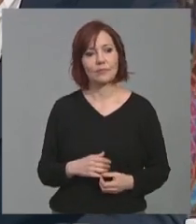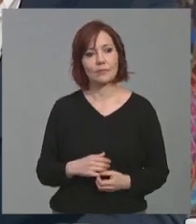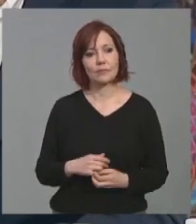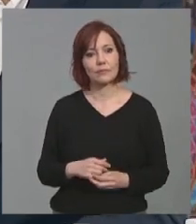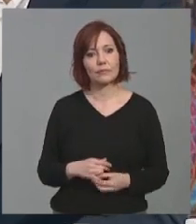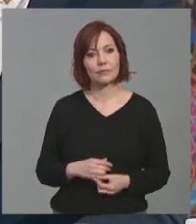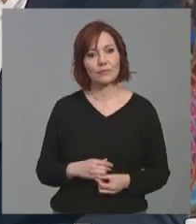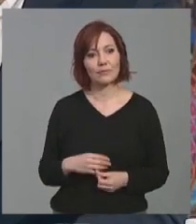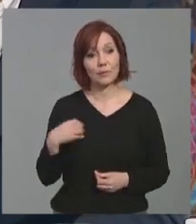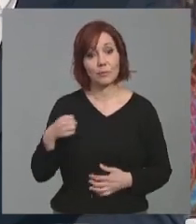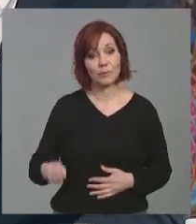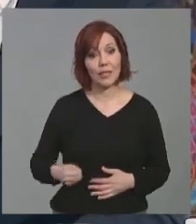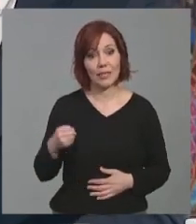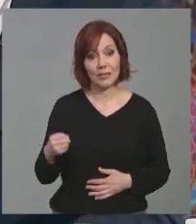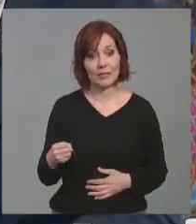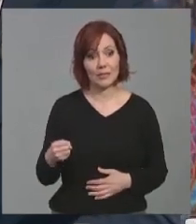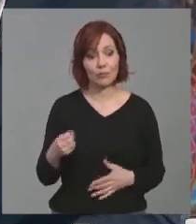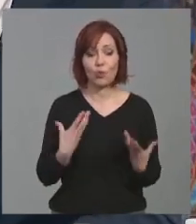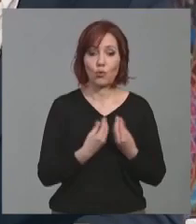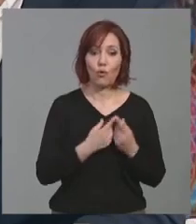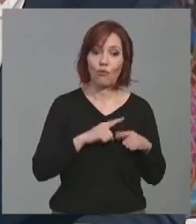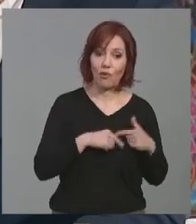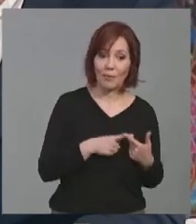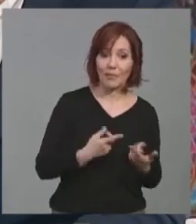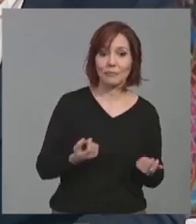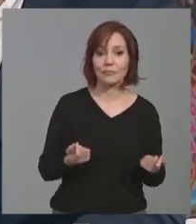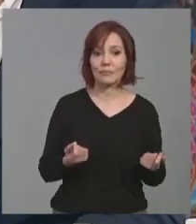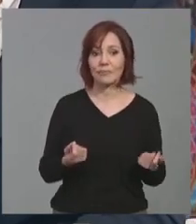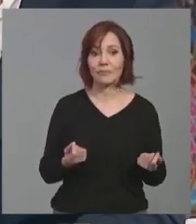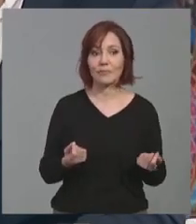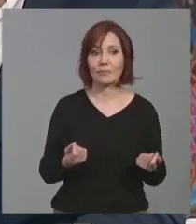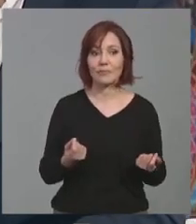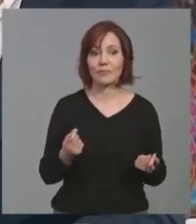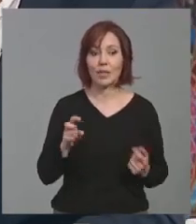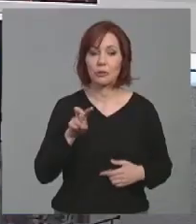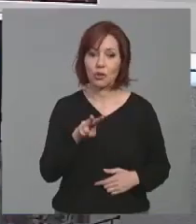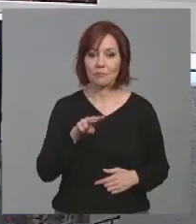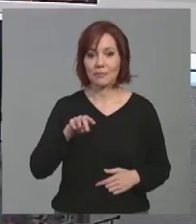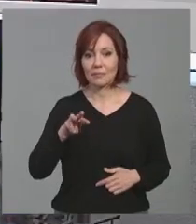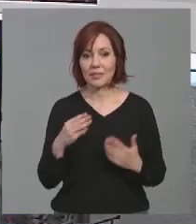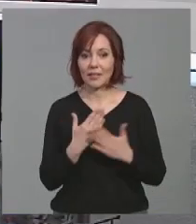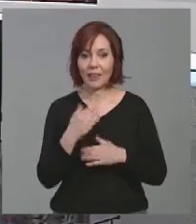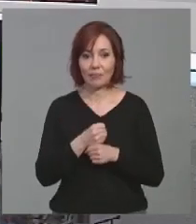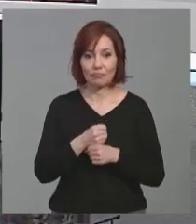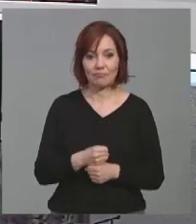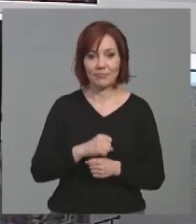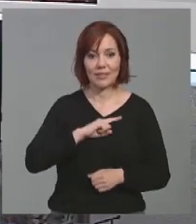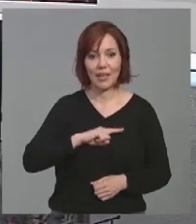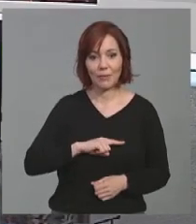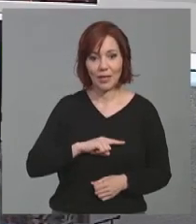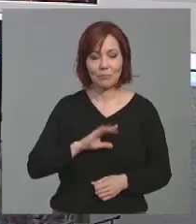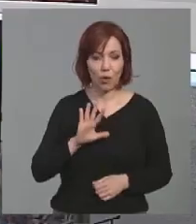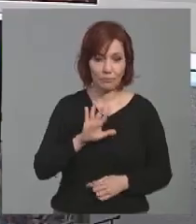peregrino que llega suelto, que llega con la familia, que viene a pasar dos, tres días en Caravaca y en toda la